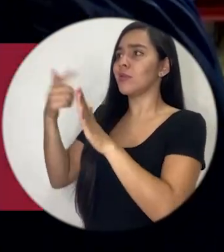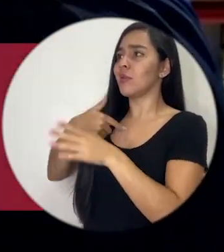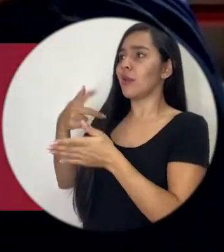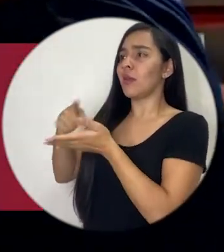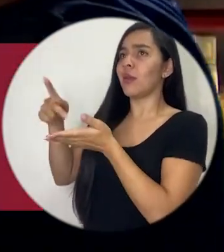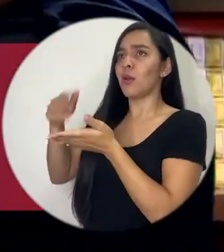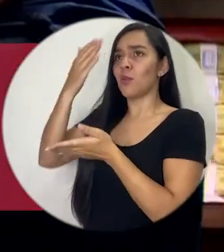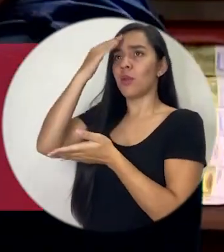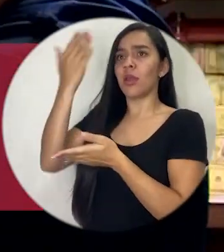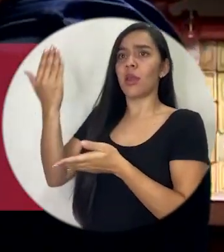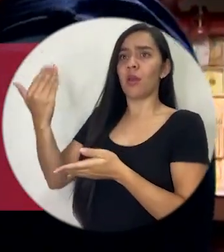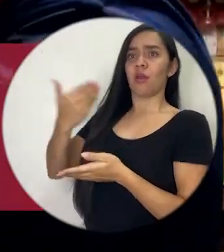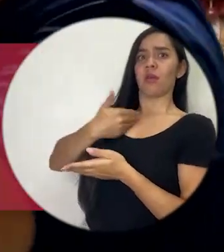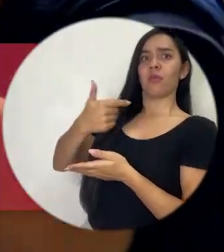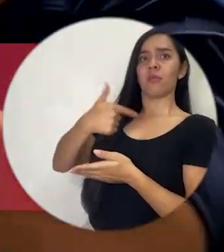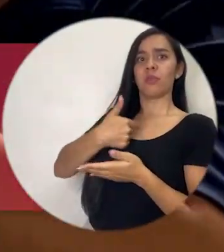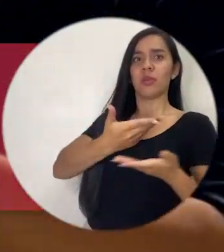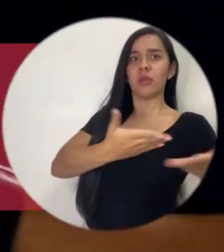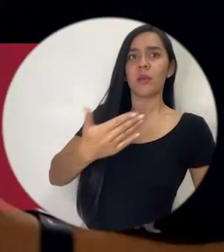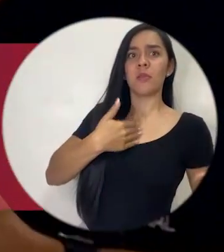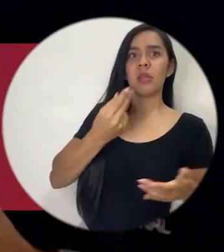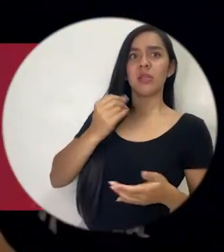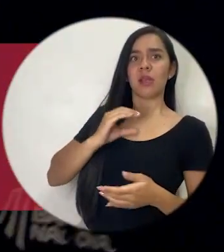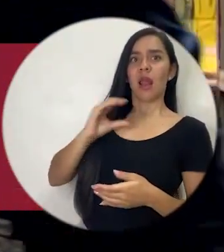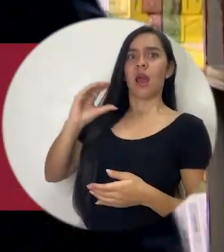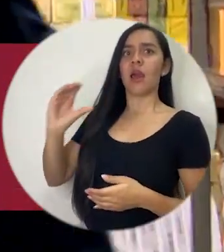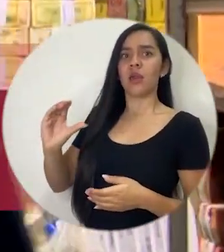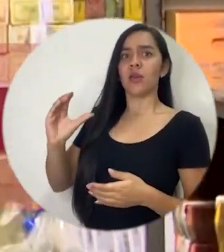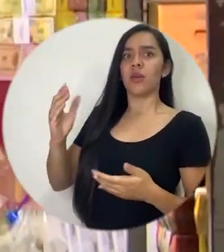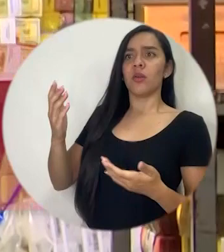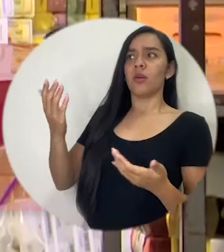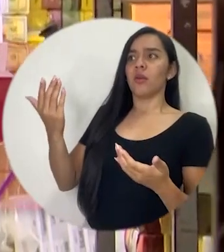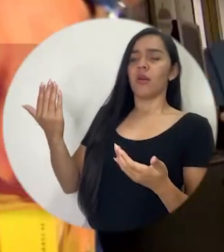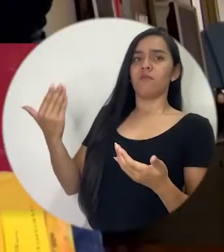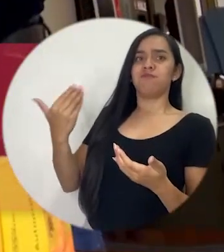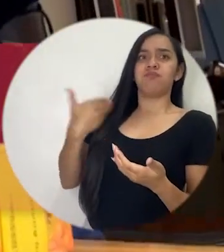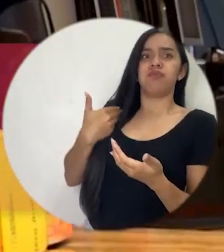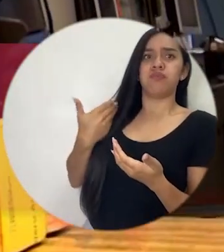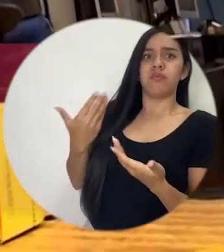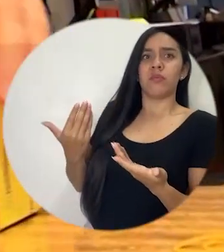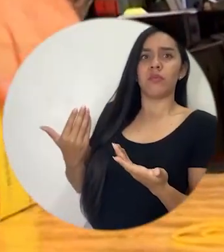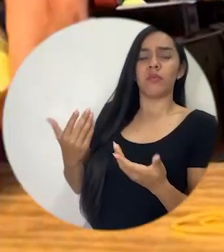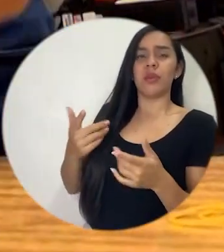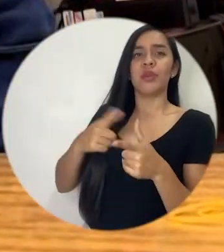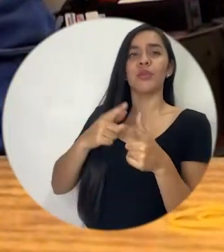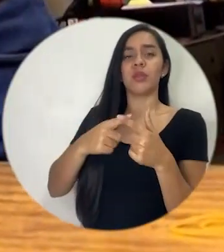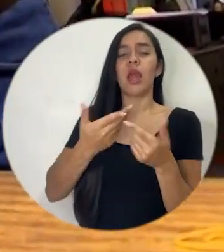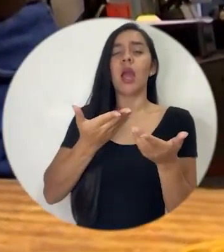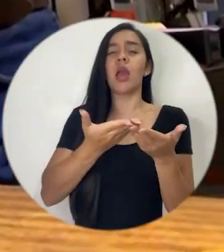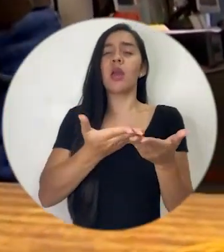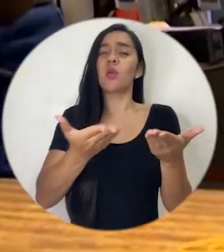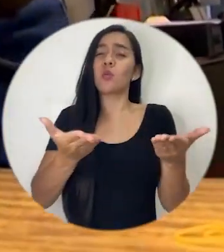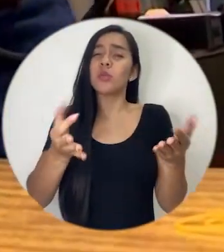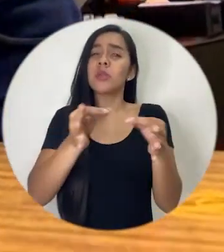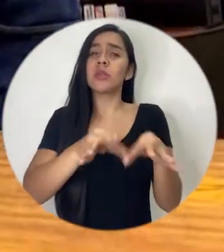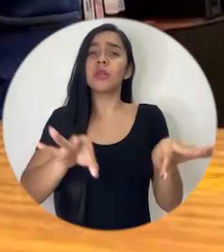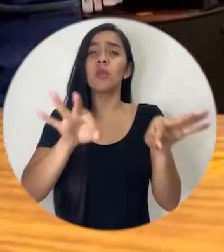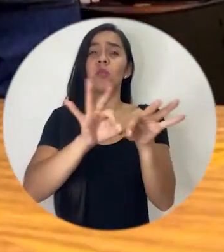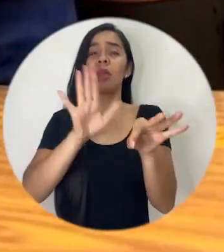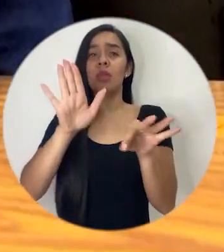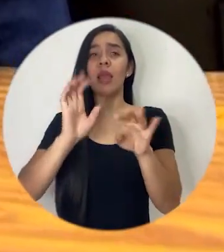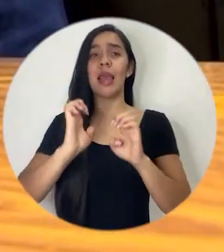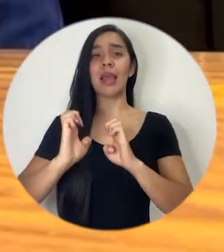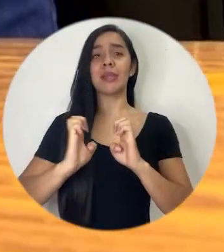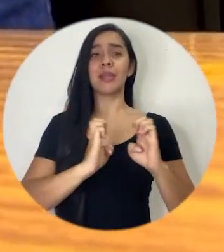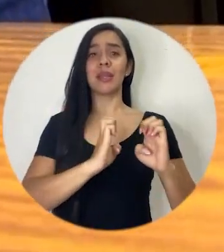están yendo contra mis bienes contra mis salarios hay cosas importantísimas de la estrategia de